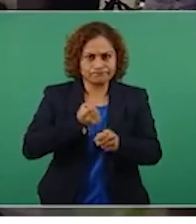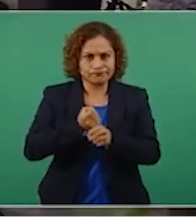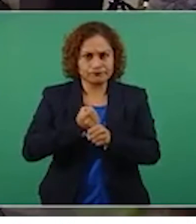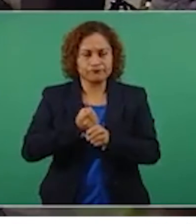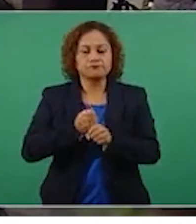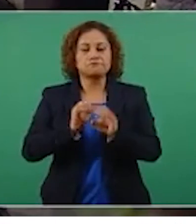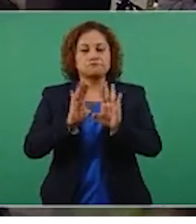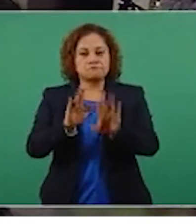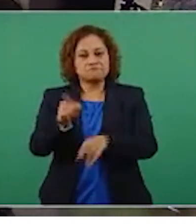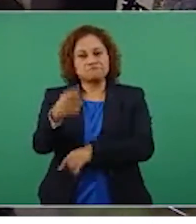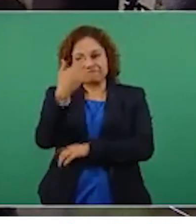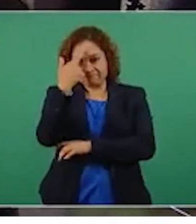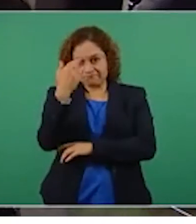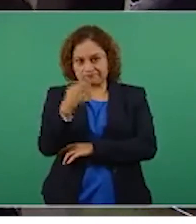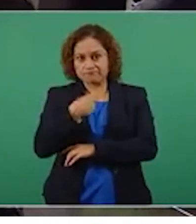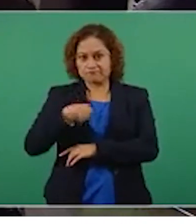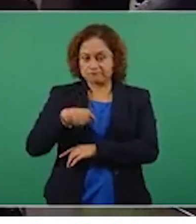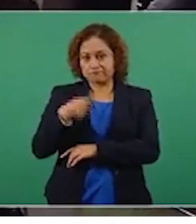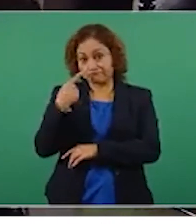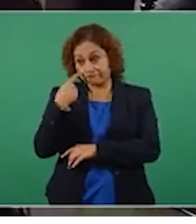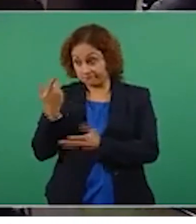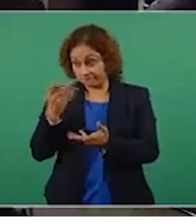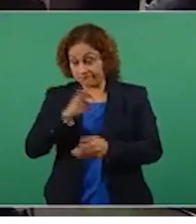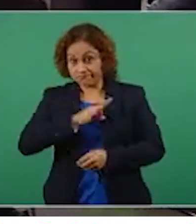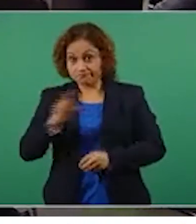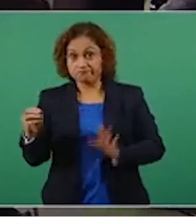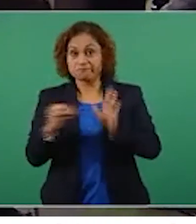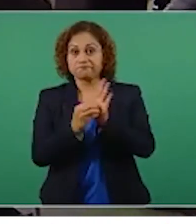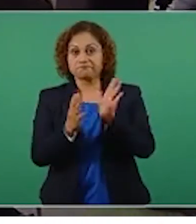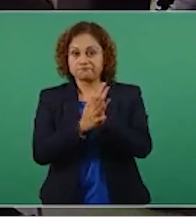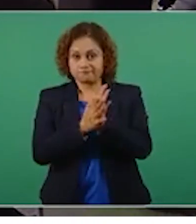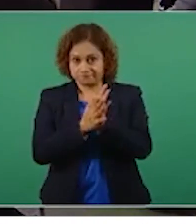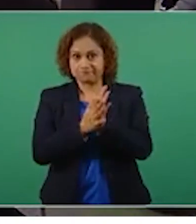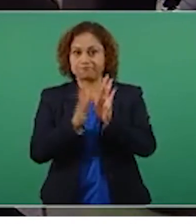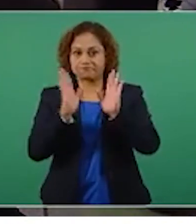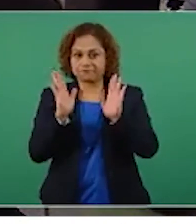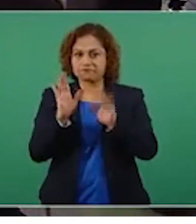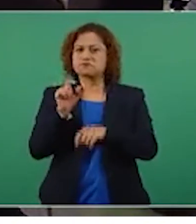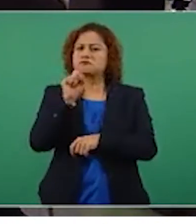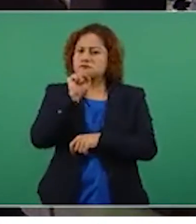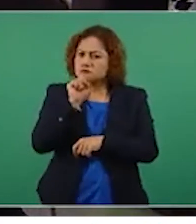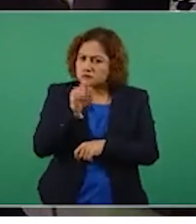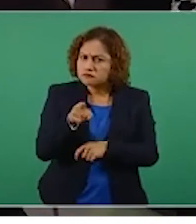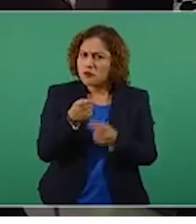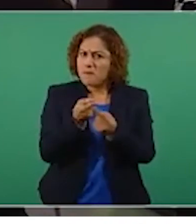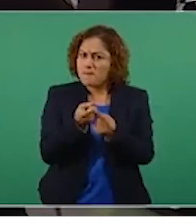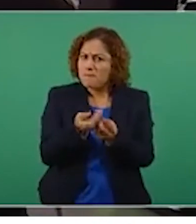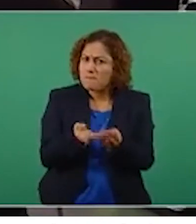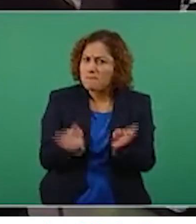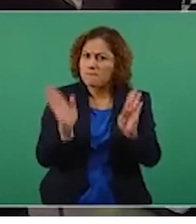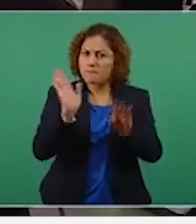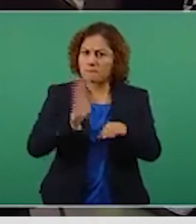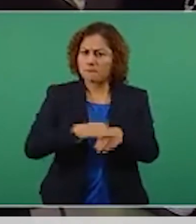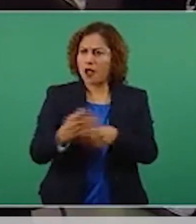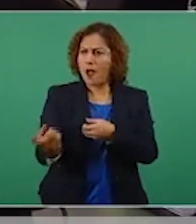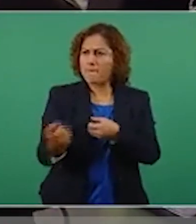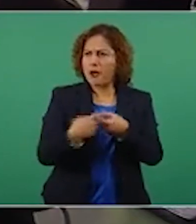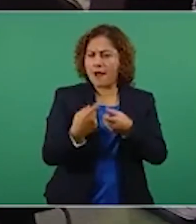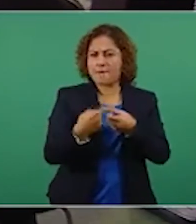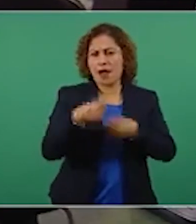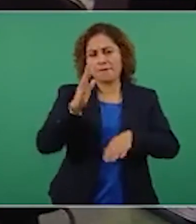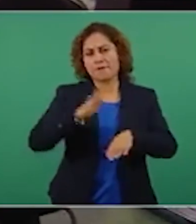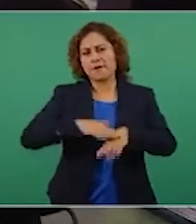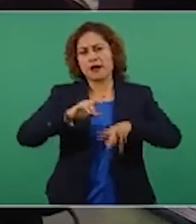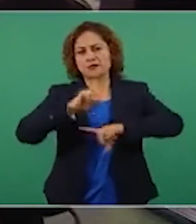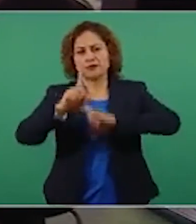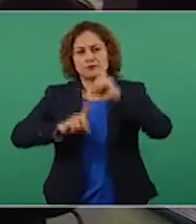hacemos, cómo resolvemos. y se va a ir ampliando y se van a ir incluyendo otros deportes,